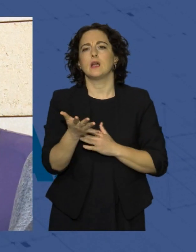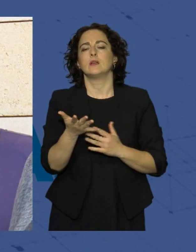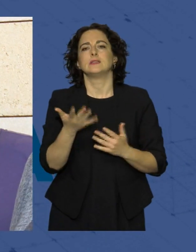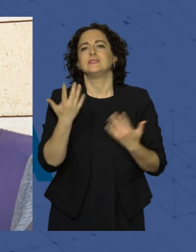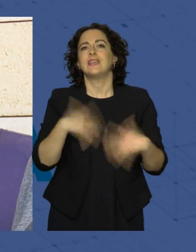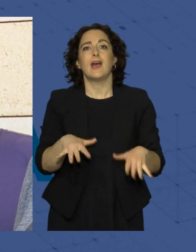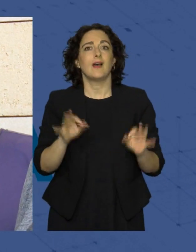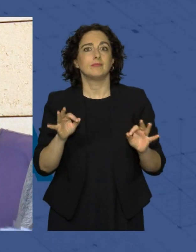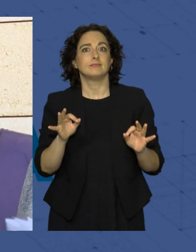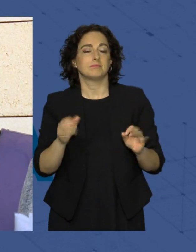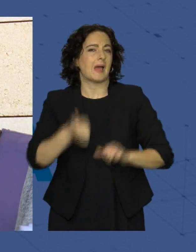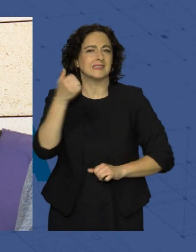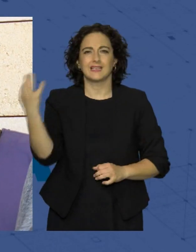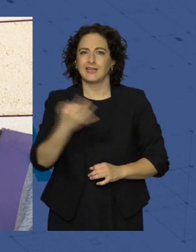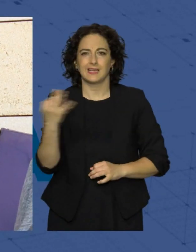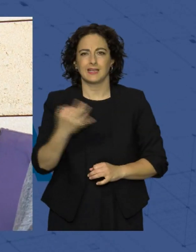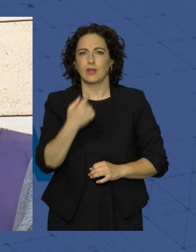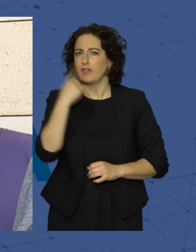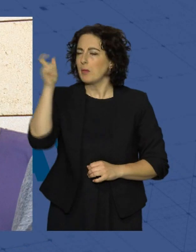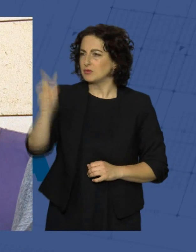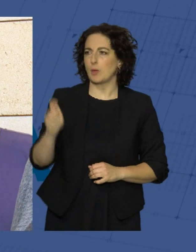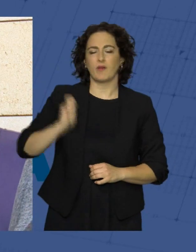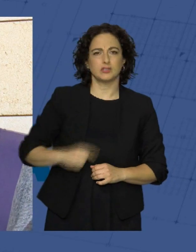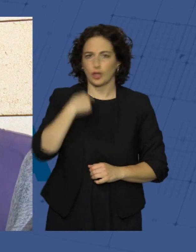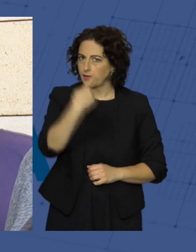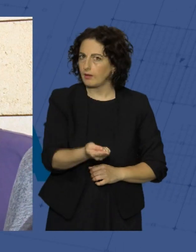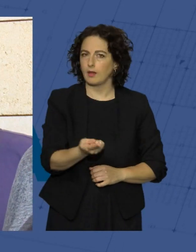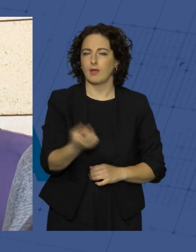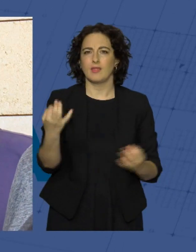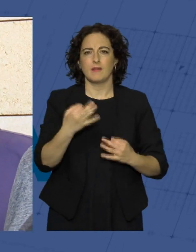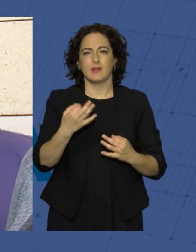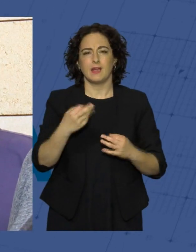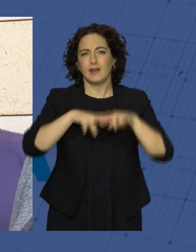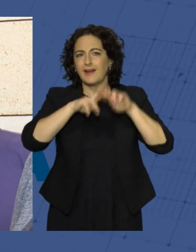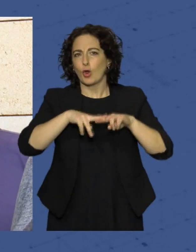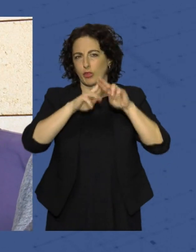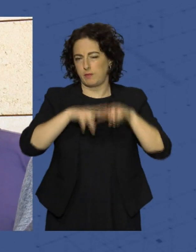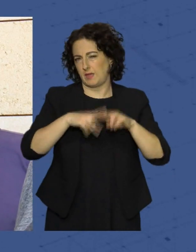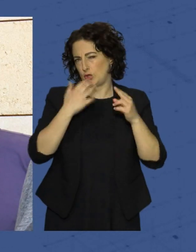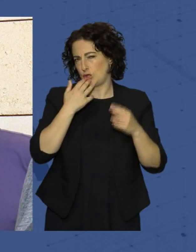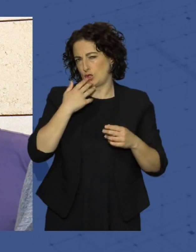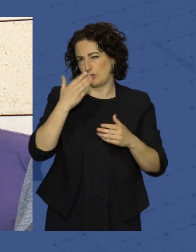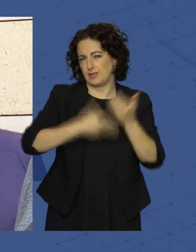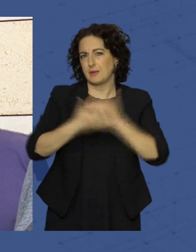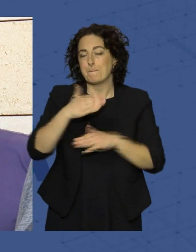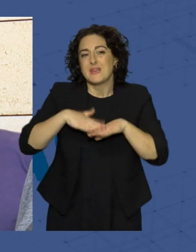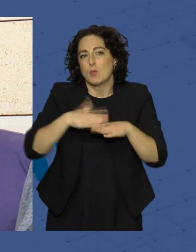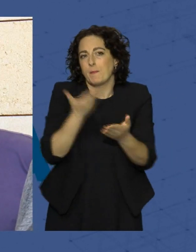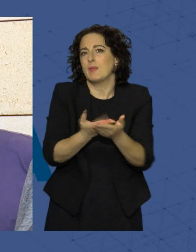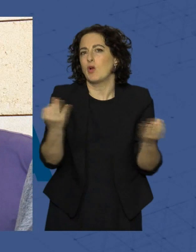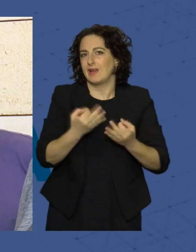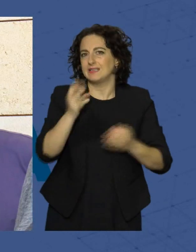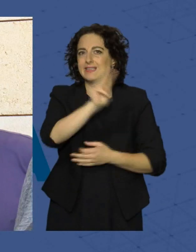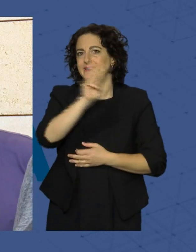más que nada que lo diga un profesional, está más que reconocido. Y lo que pedimos es mínimo el